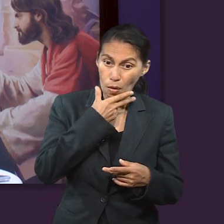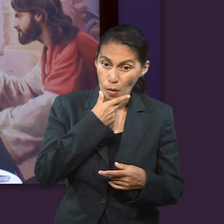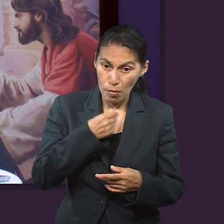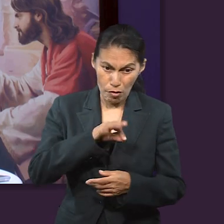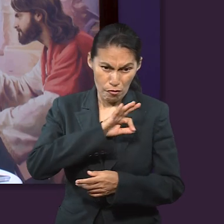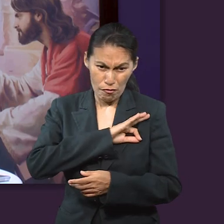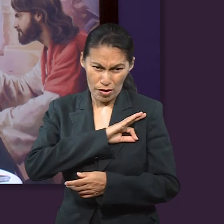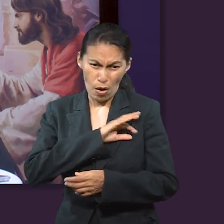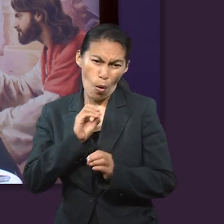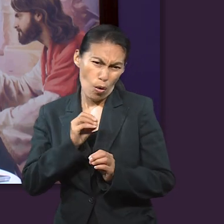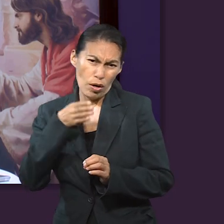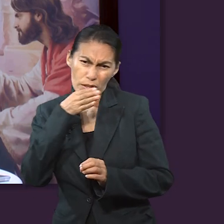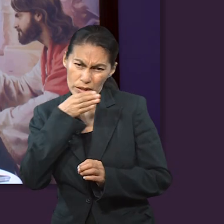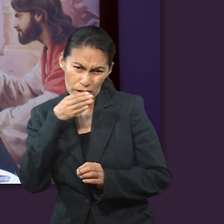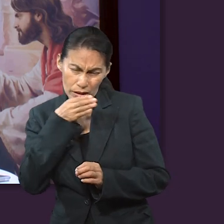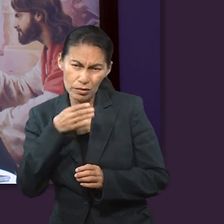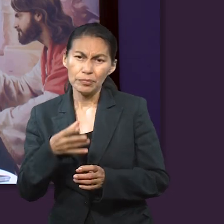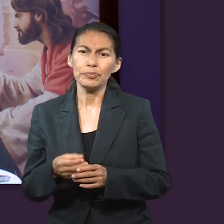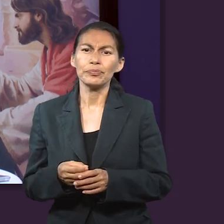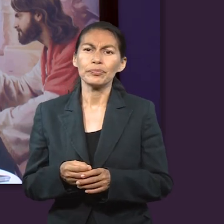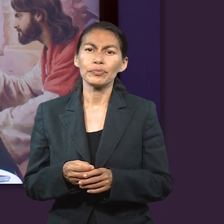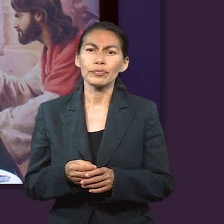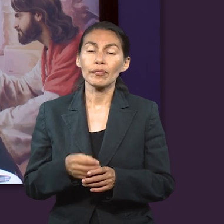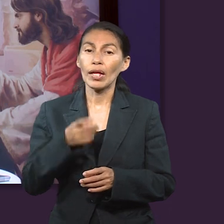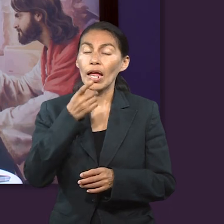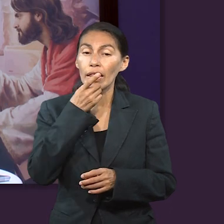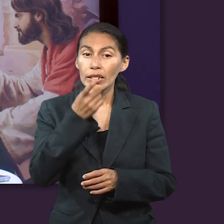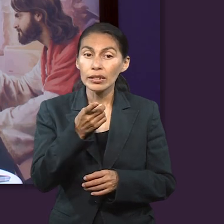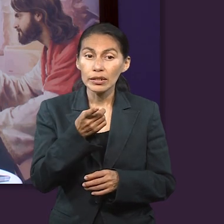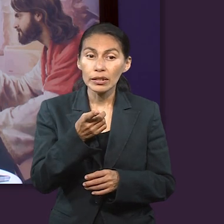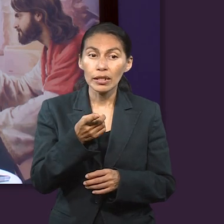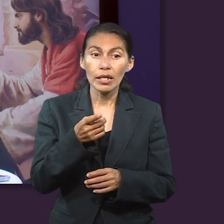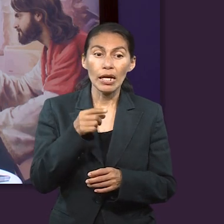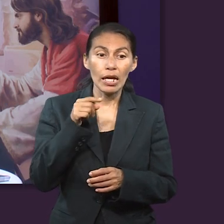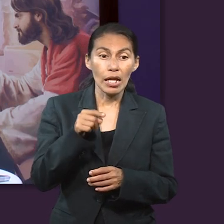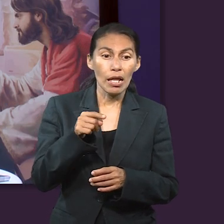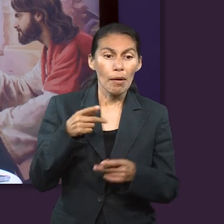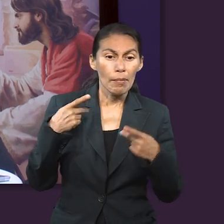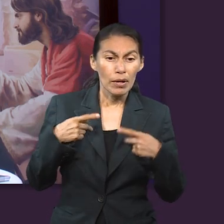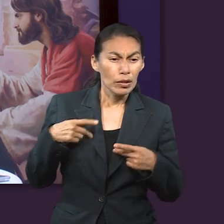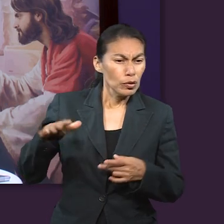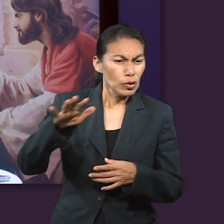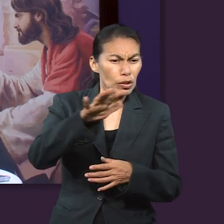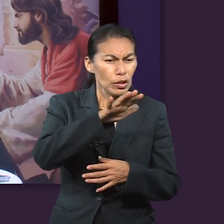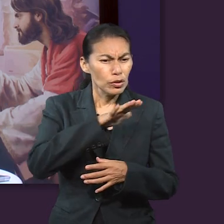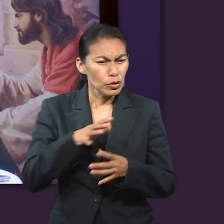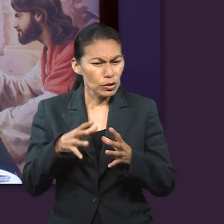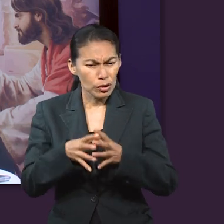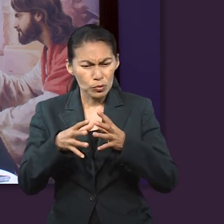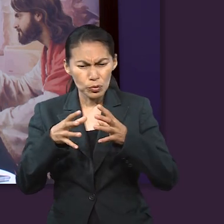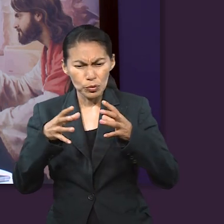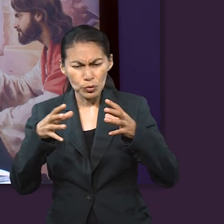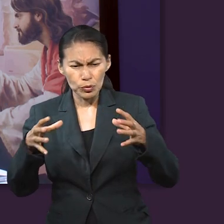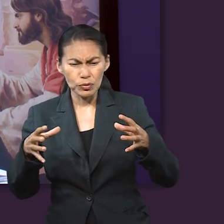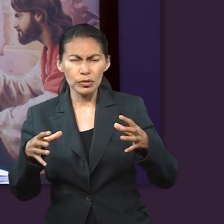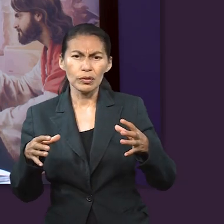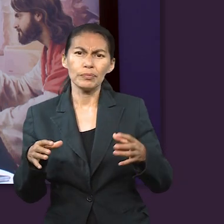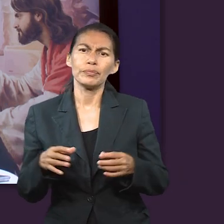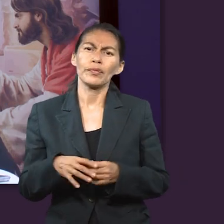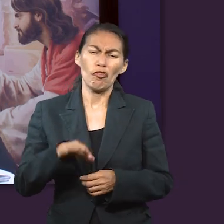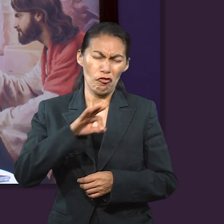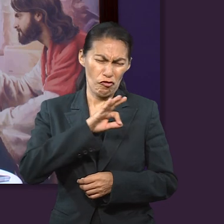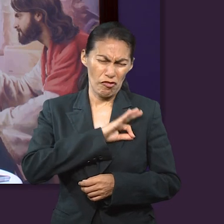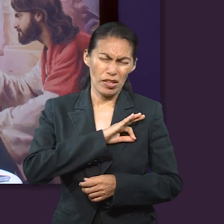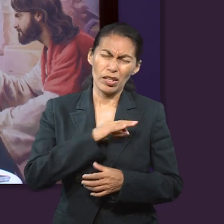o del cristiano. También habla de un desarrollo como cuerpo de Cristo, como comunidad de fe. Y en este